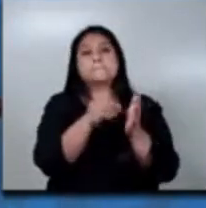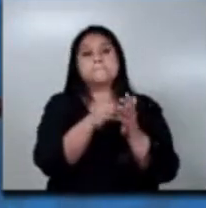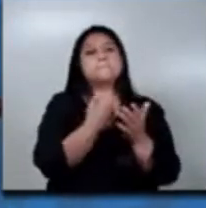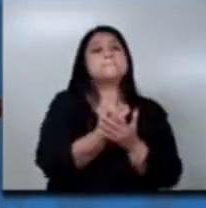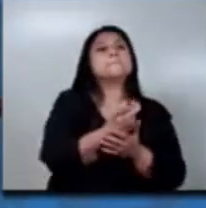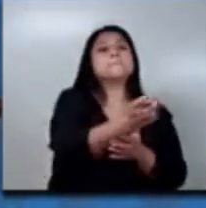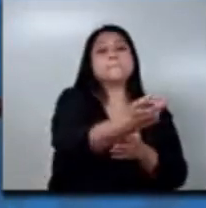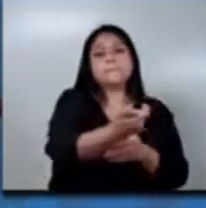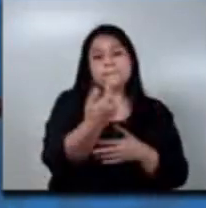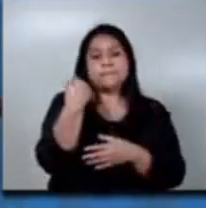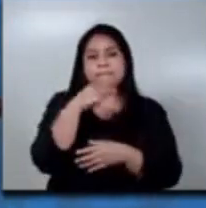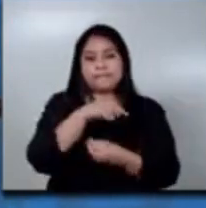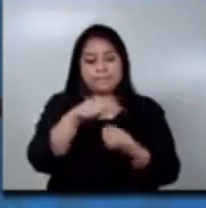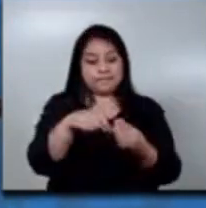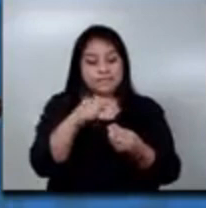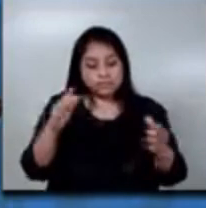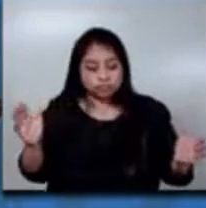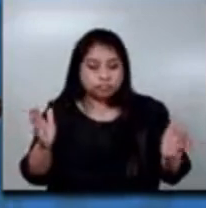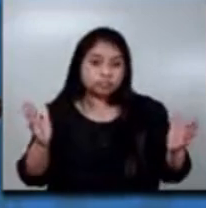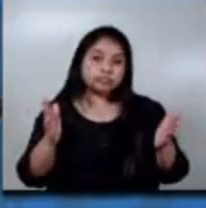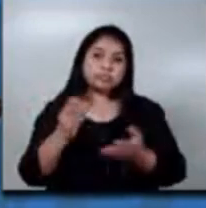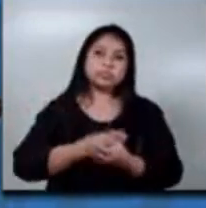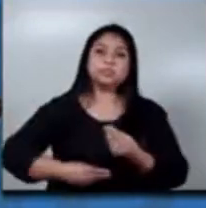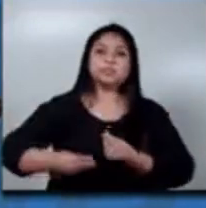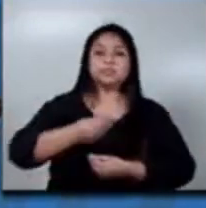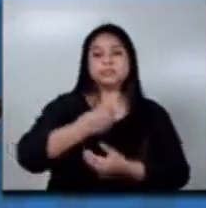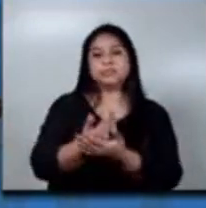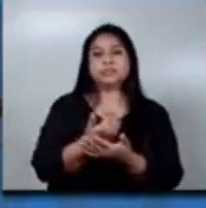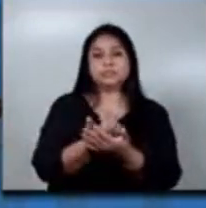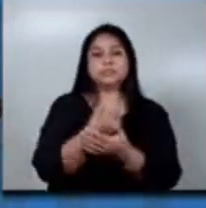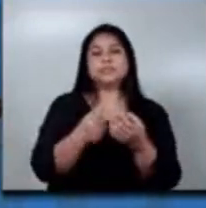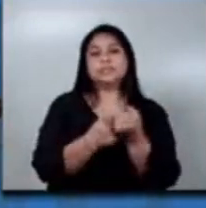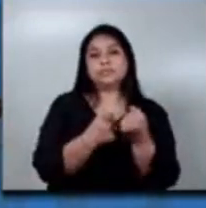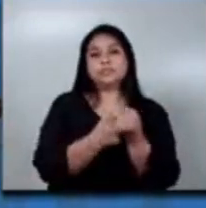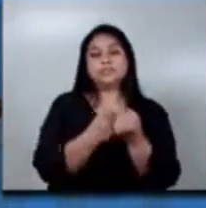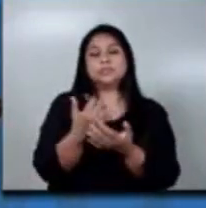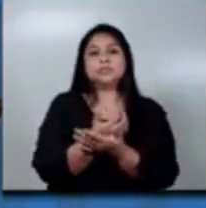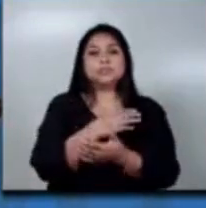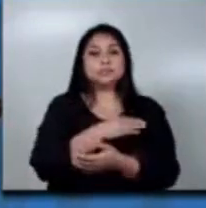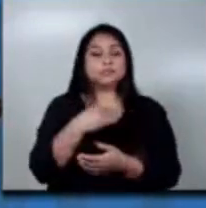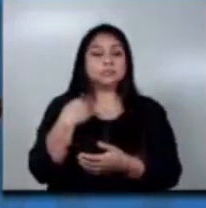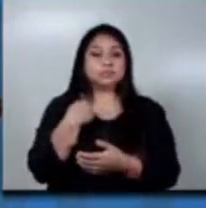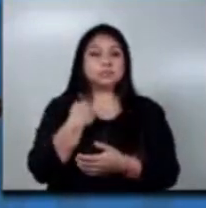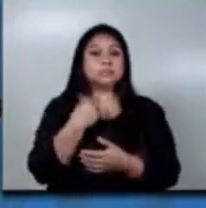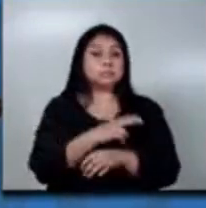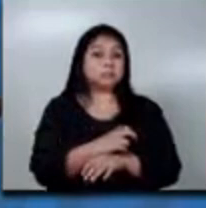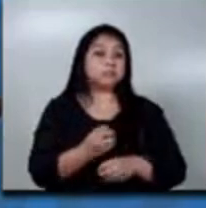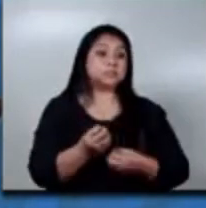familias puedan reactivarse productiva y económicamente con este apoyo económico que el ministerio puede brindarle.